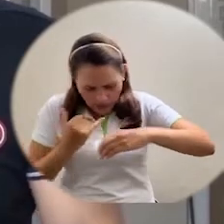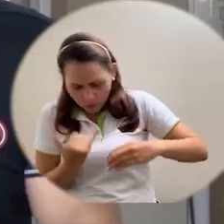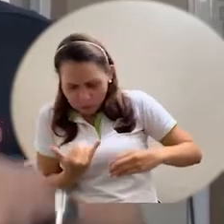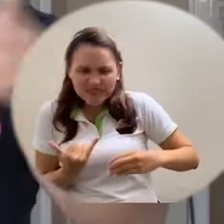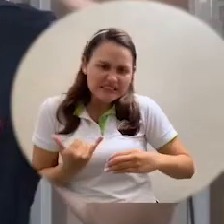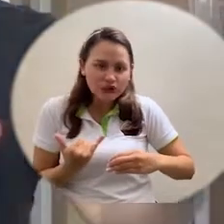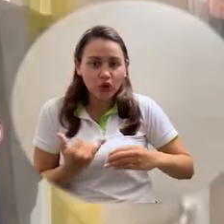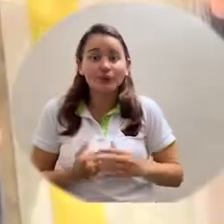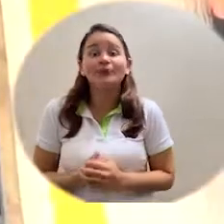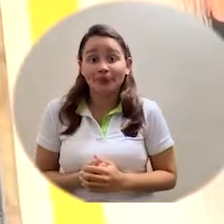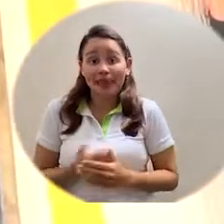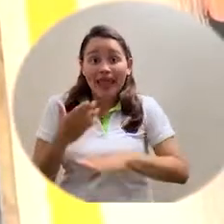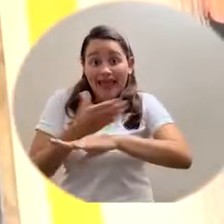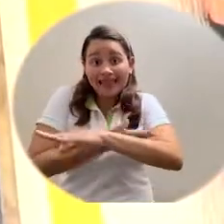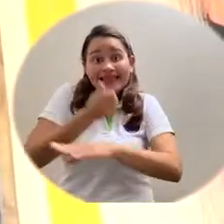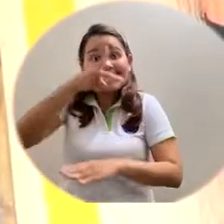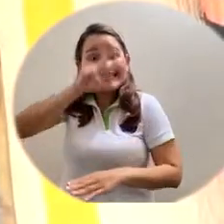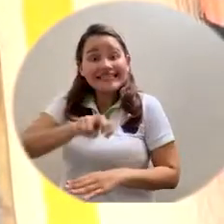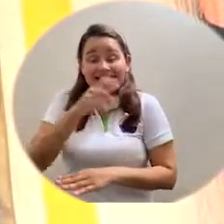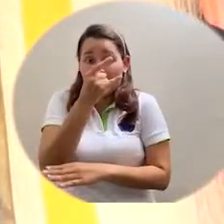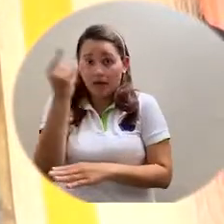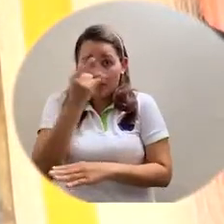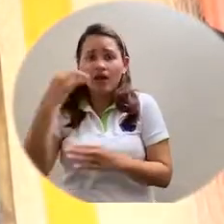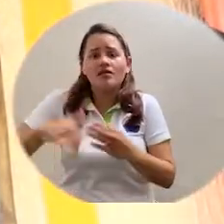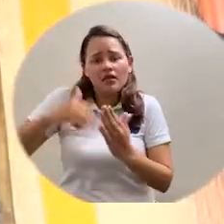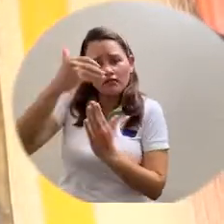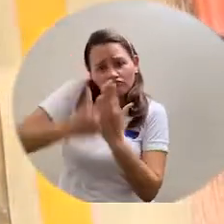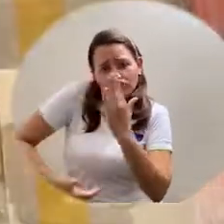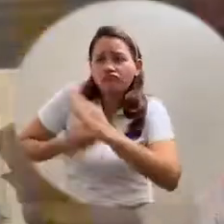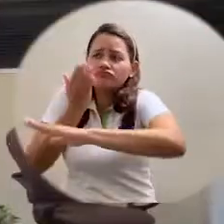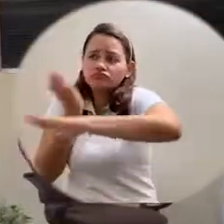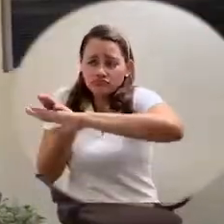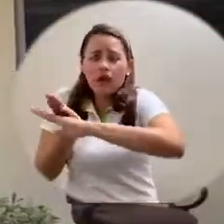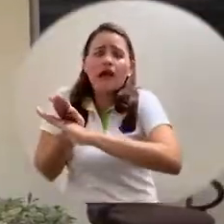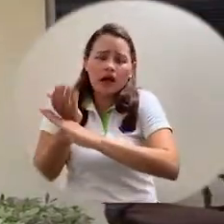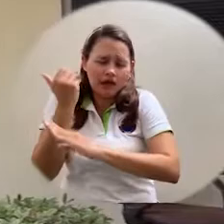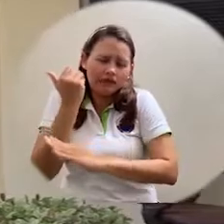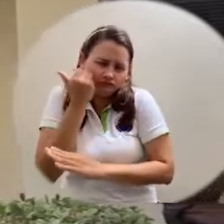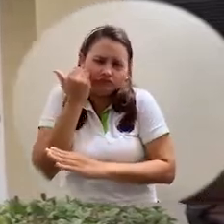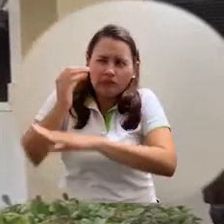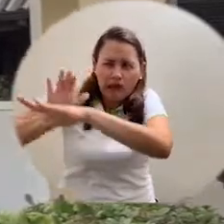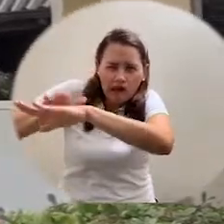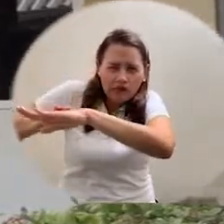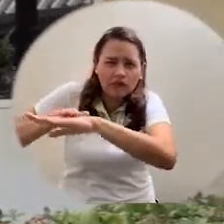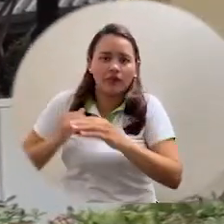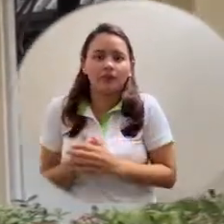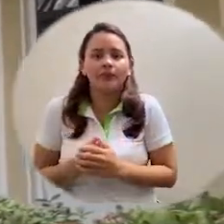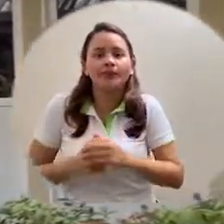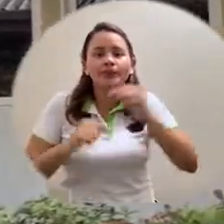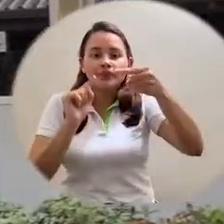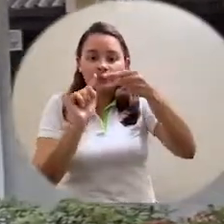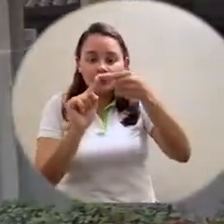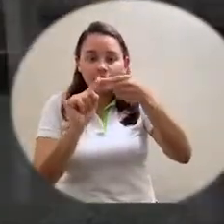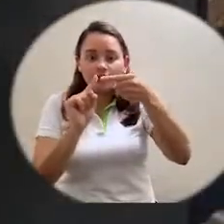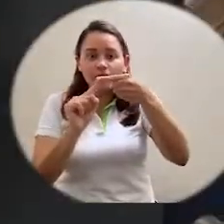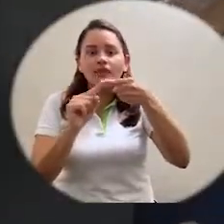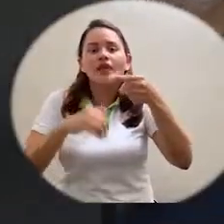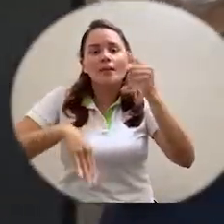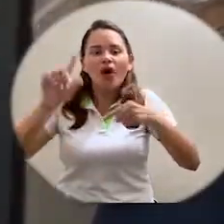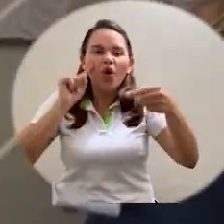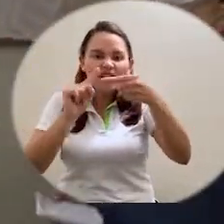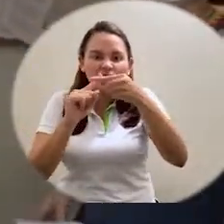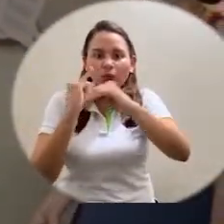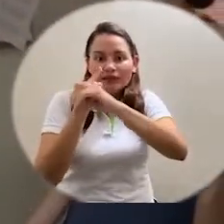el 17 de marzo oficiamos al Instituto Nacional de Salud. Este proceso contempla básicamente tres pasos. Primero, avanzar en la disposición